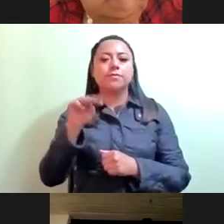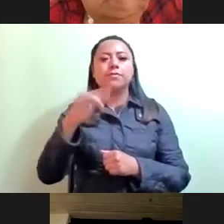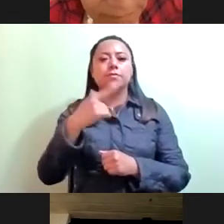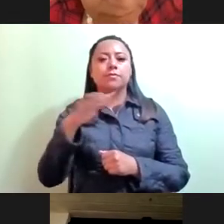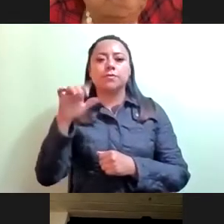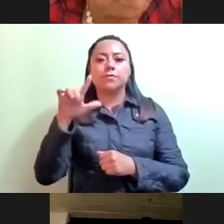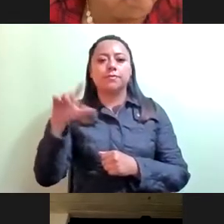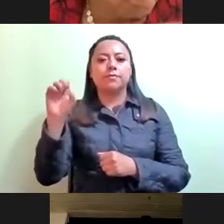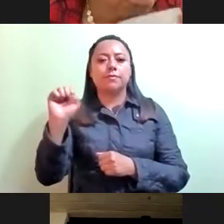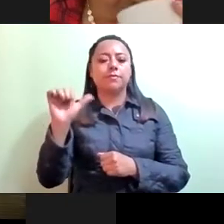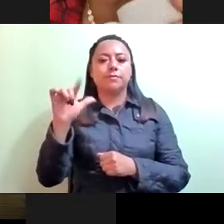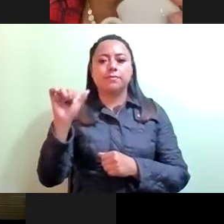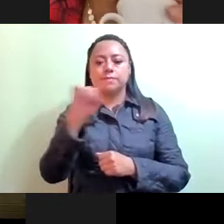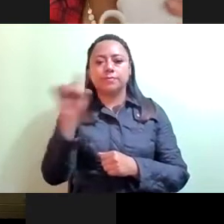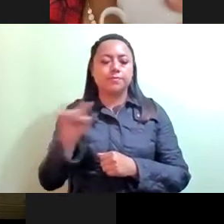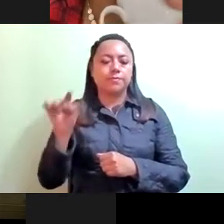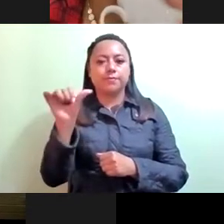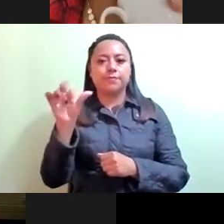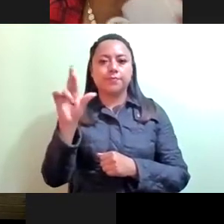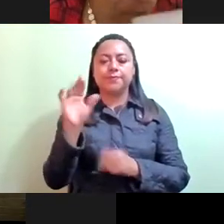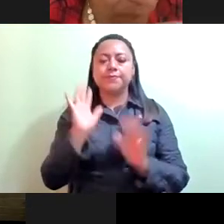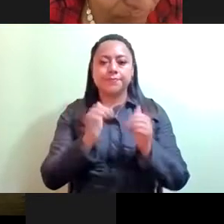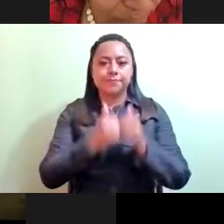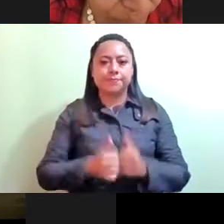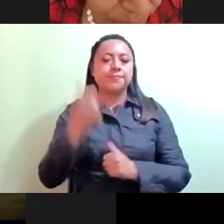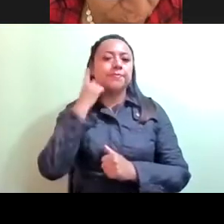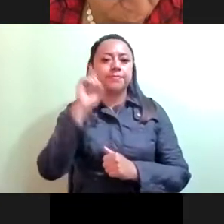Salazar, presente. Diputada Circe Camacho Bastida.